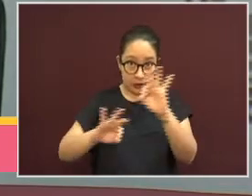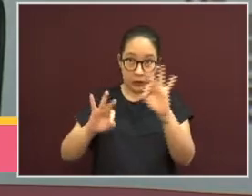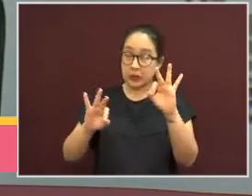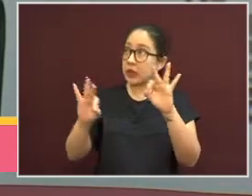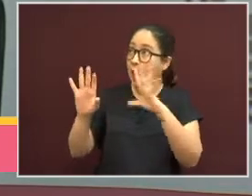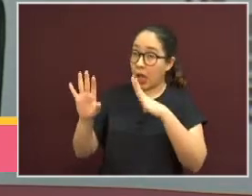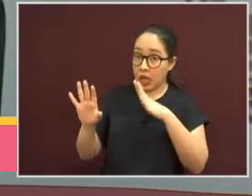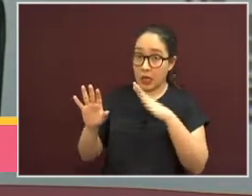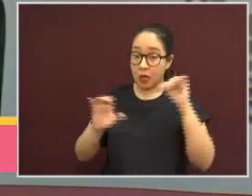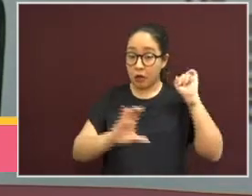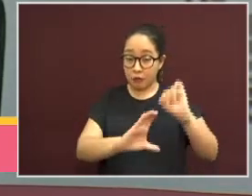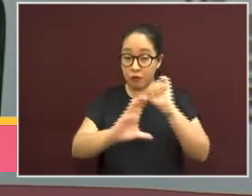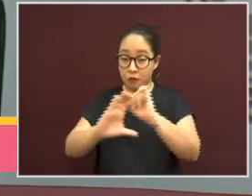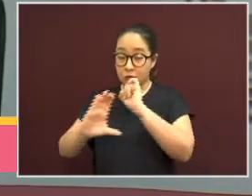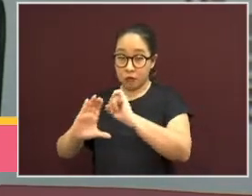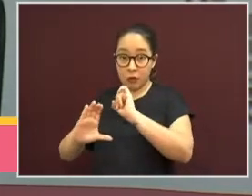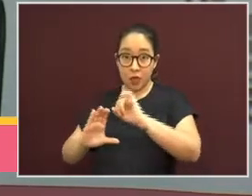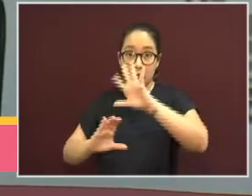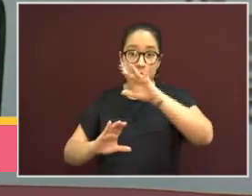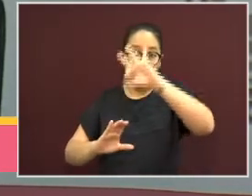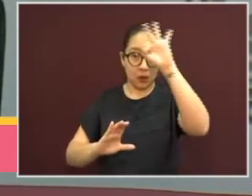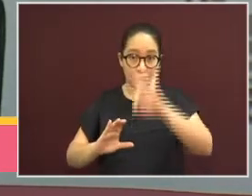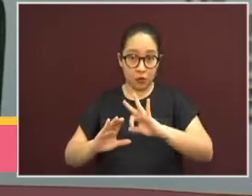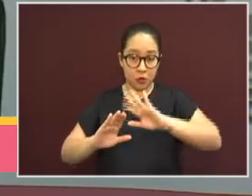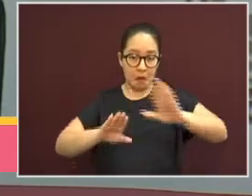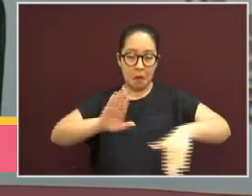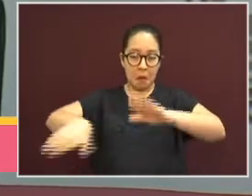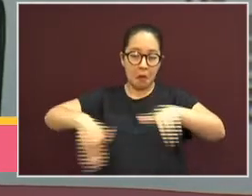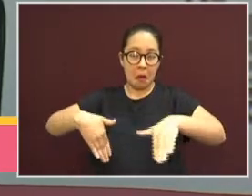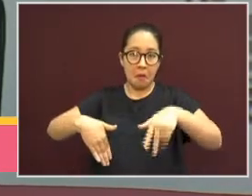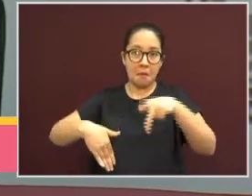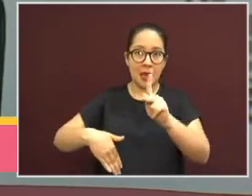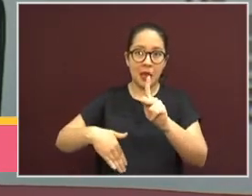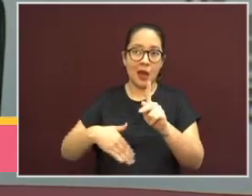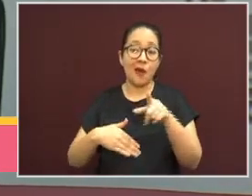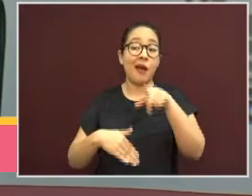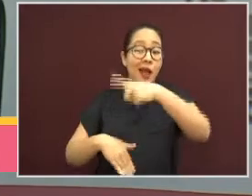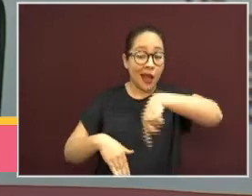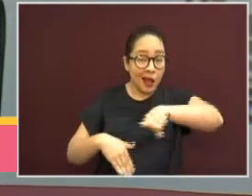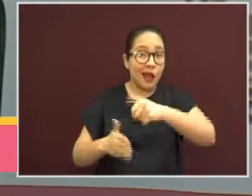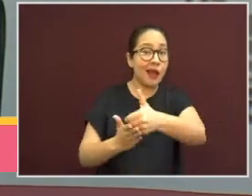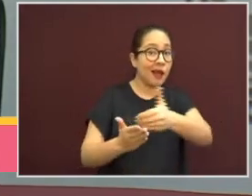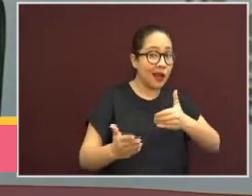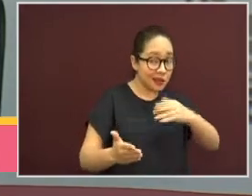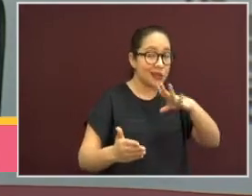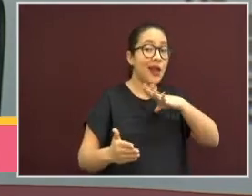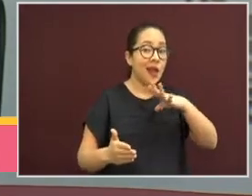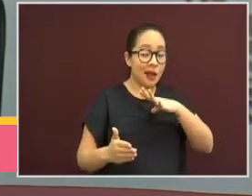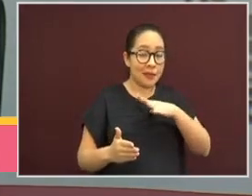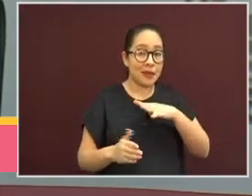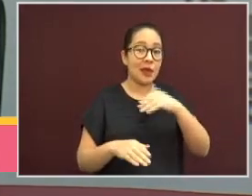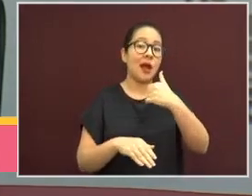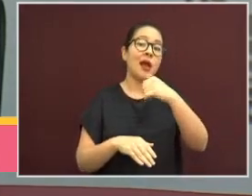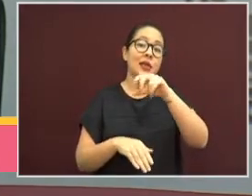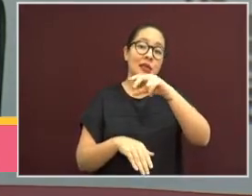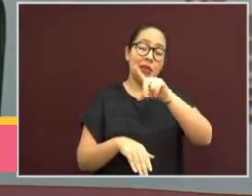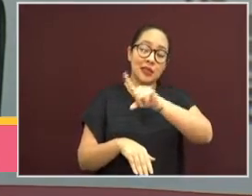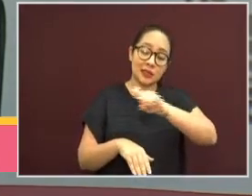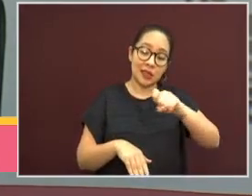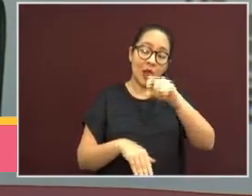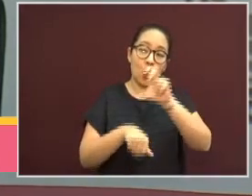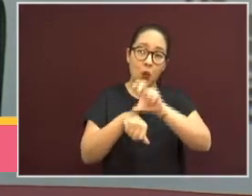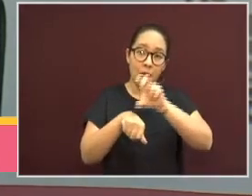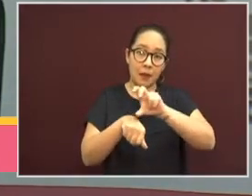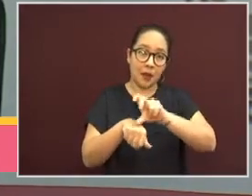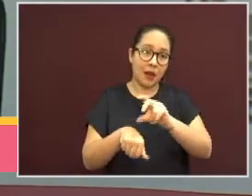a 50 de estos 100, pero a su vez, estos mosquitos ya pusieron cada uno 100 huevecillos. Es decir,